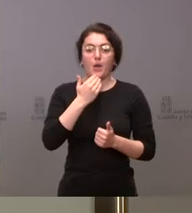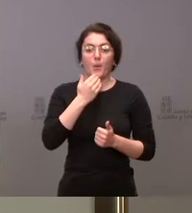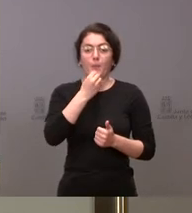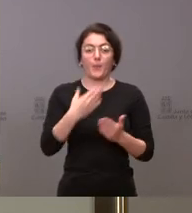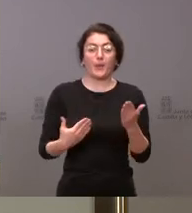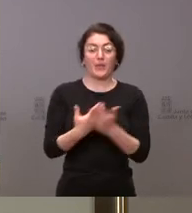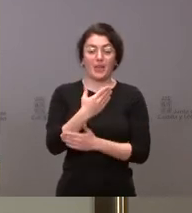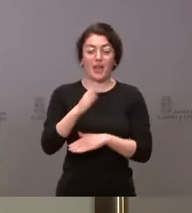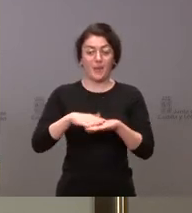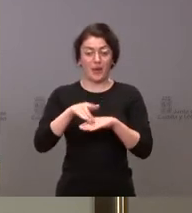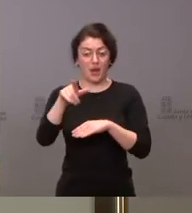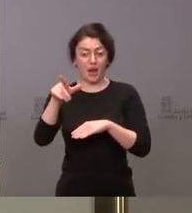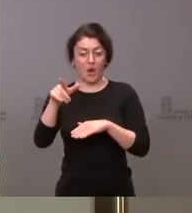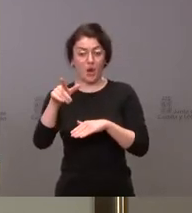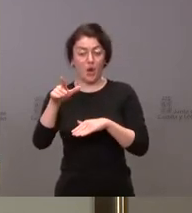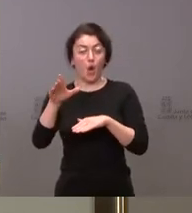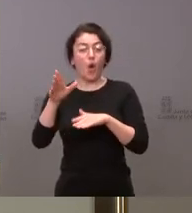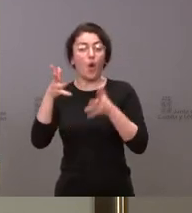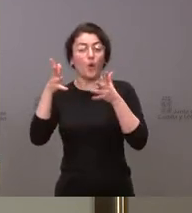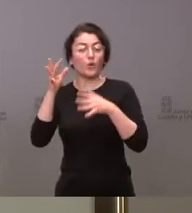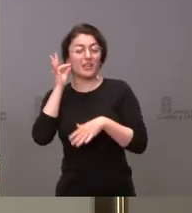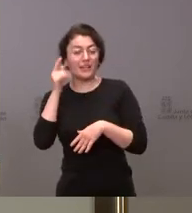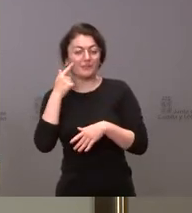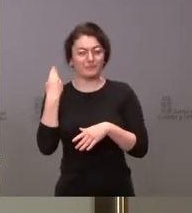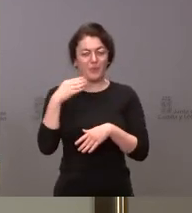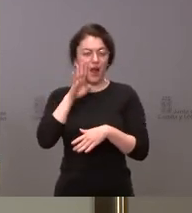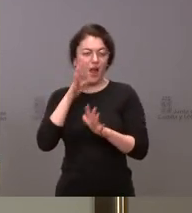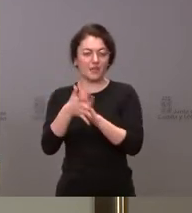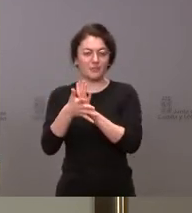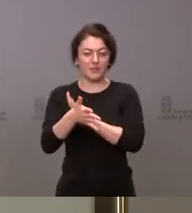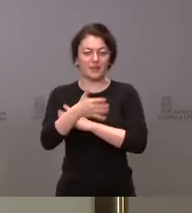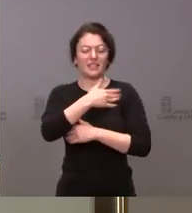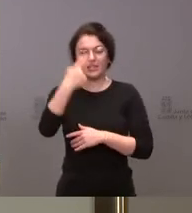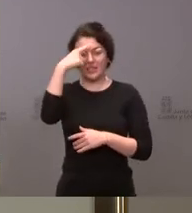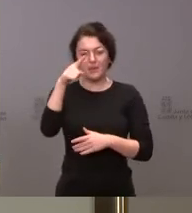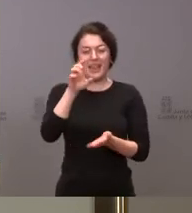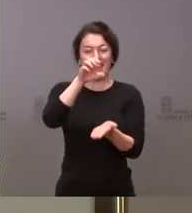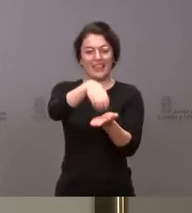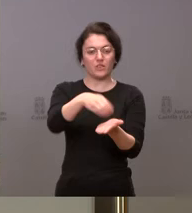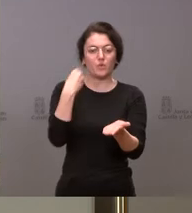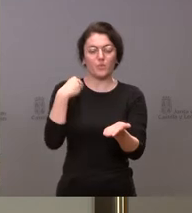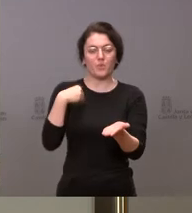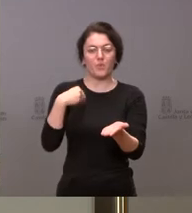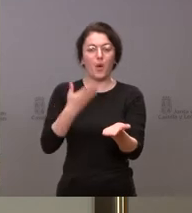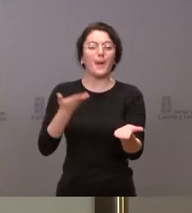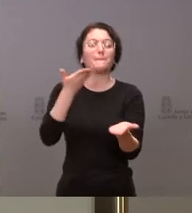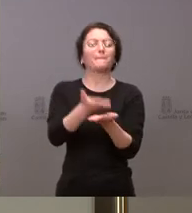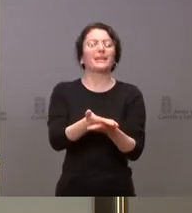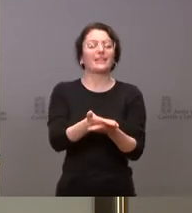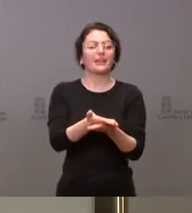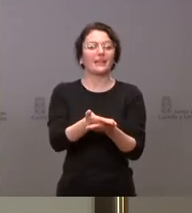sobre esto último que nos ha contado, me gustaría saber cuántos centros de los que han solicitado impartir esta